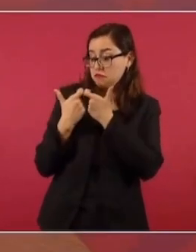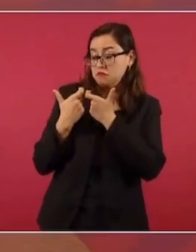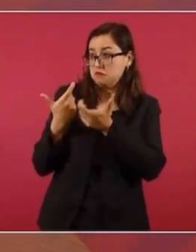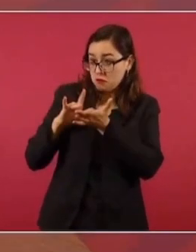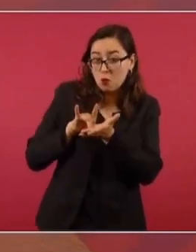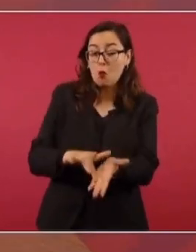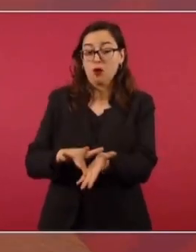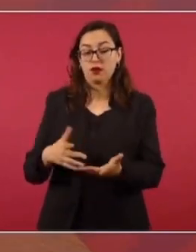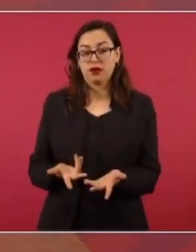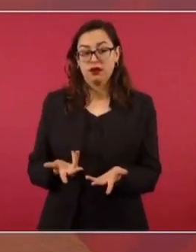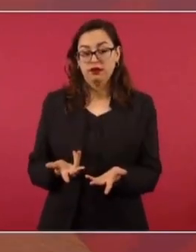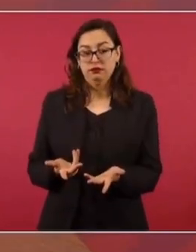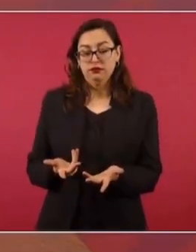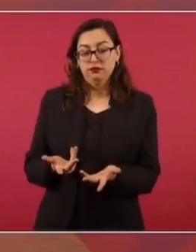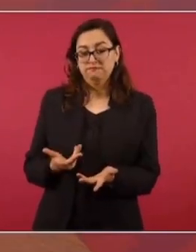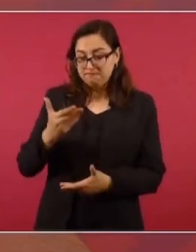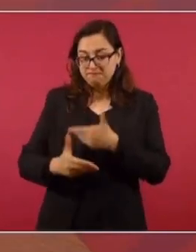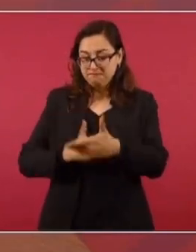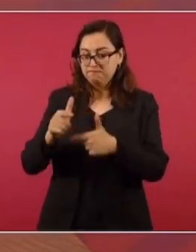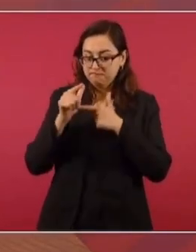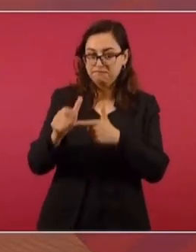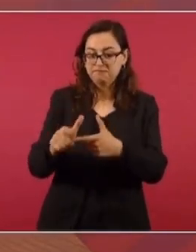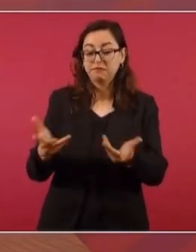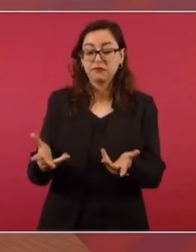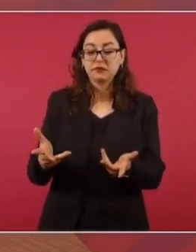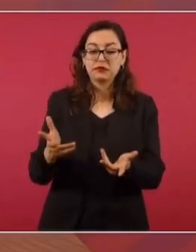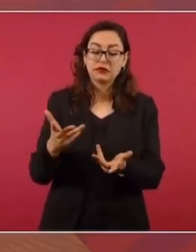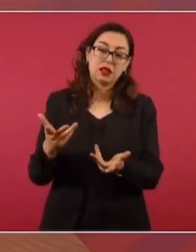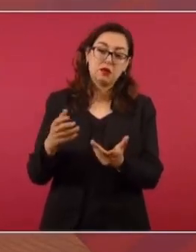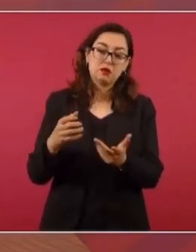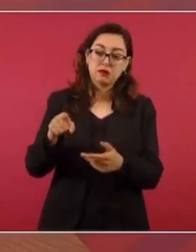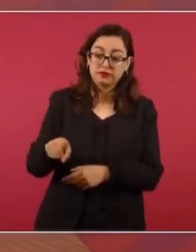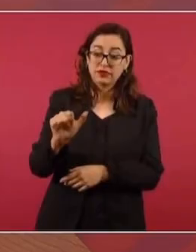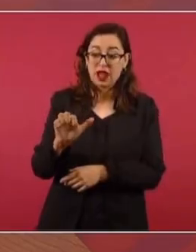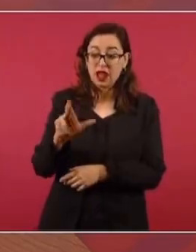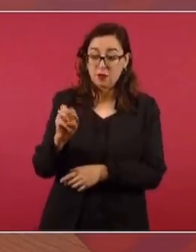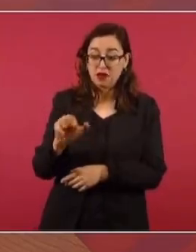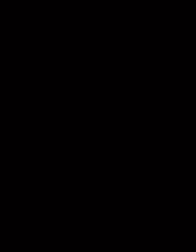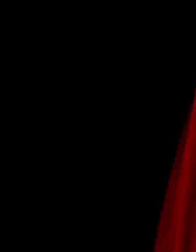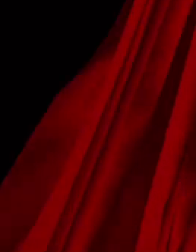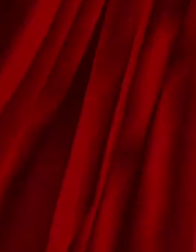a que nos paguen en plazo.